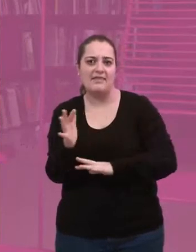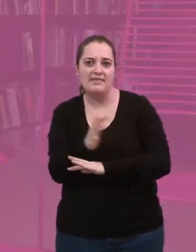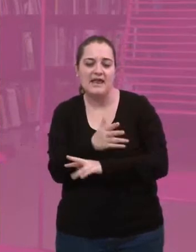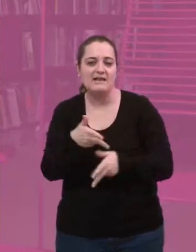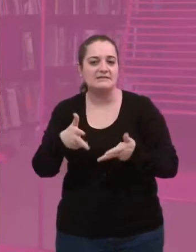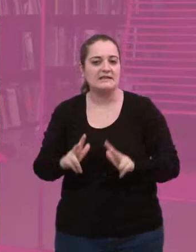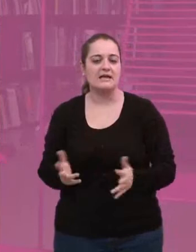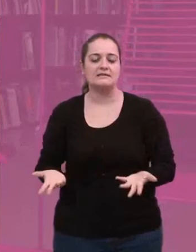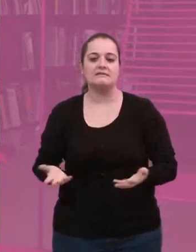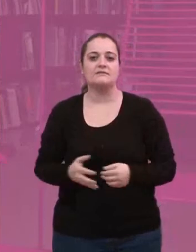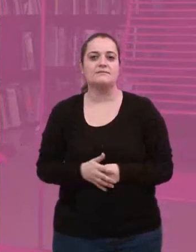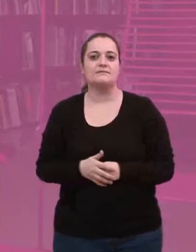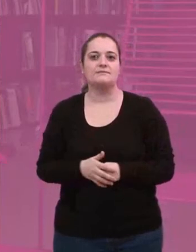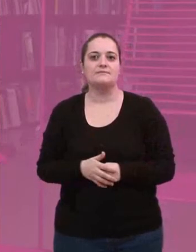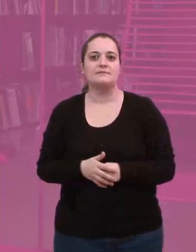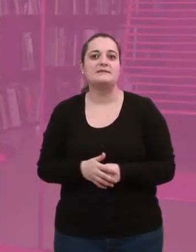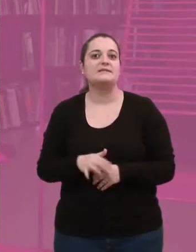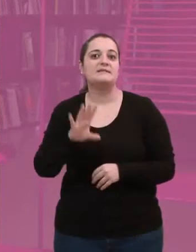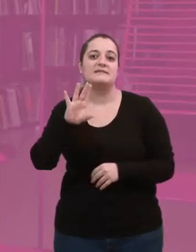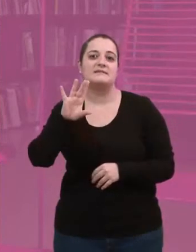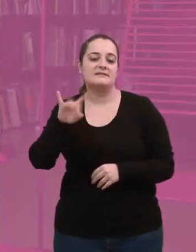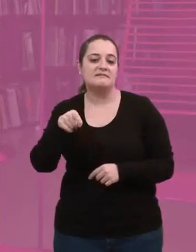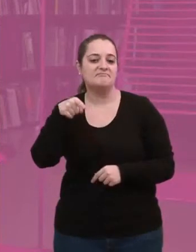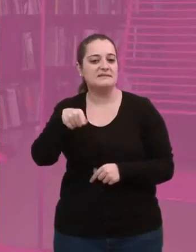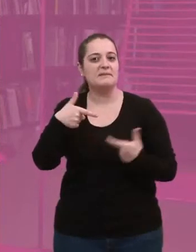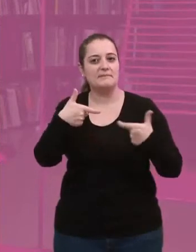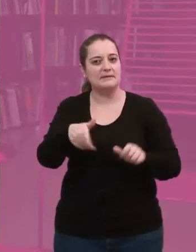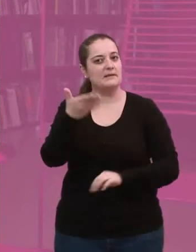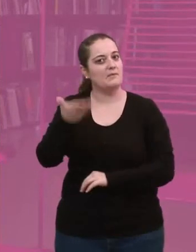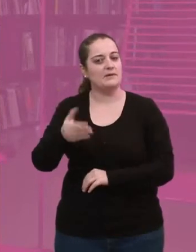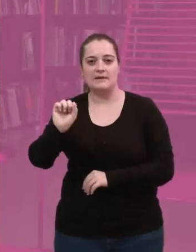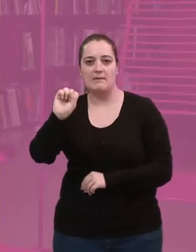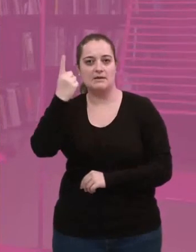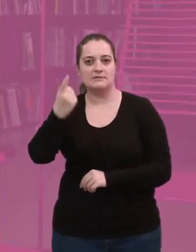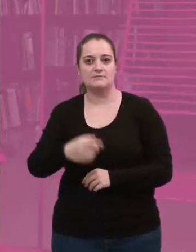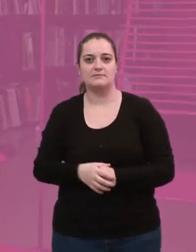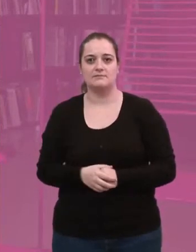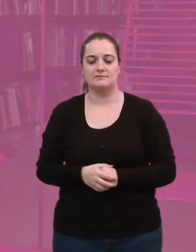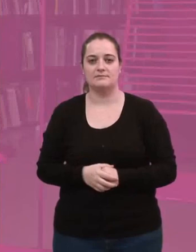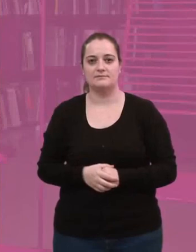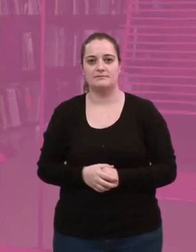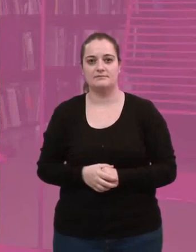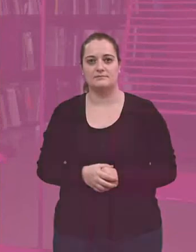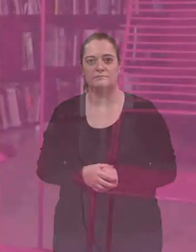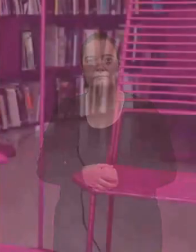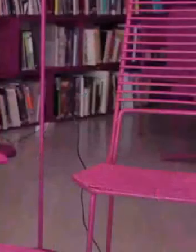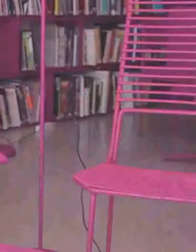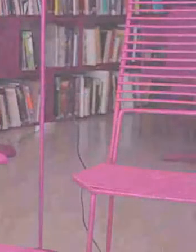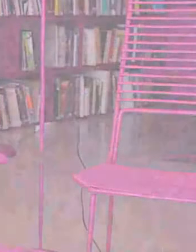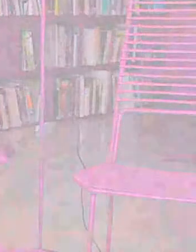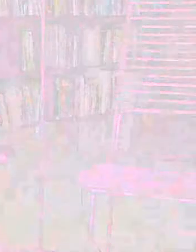sillas de jardín y sí, esa es la parte más importante.